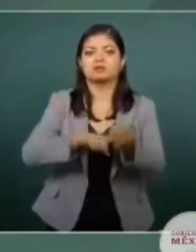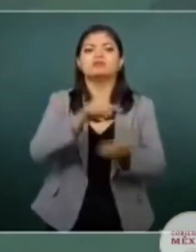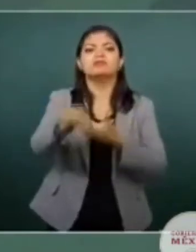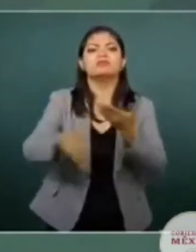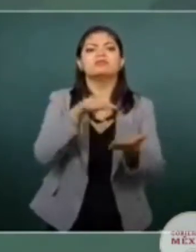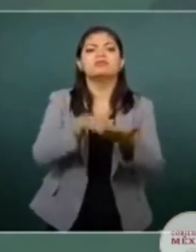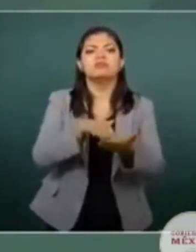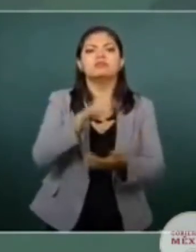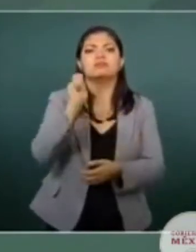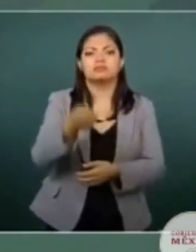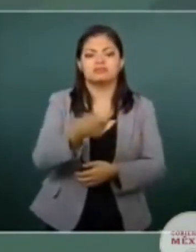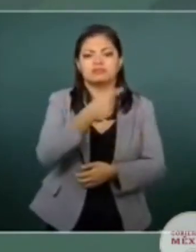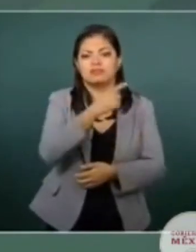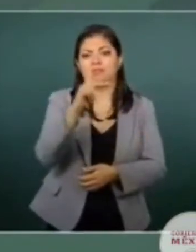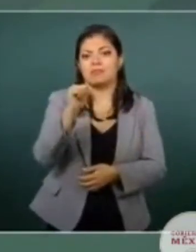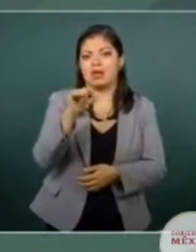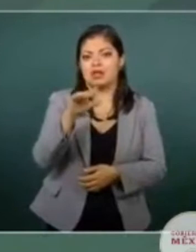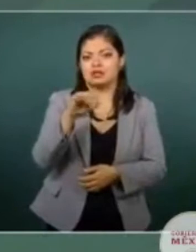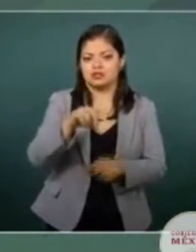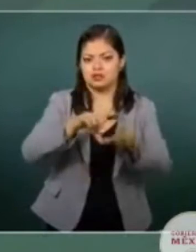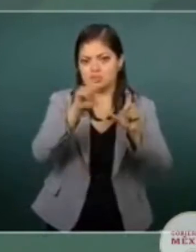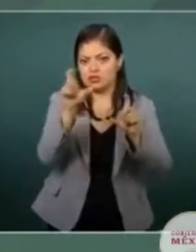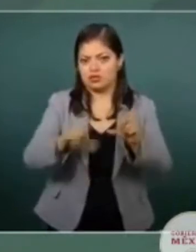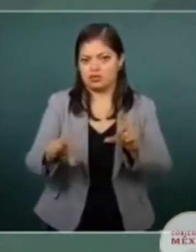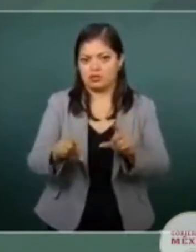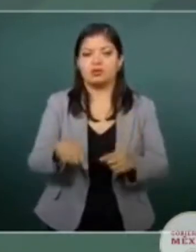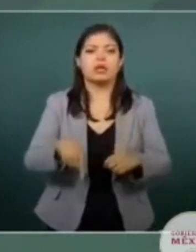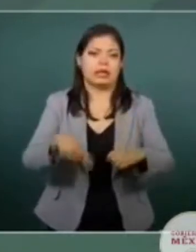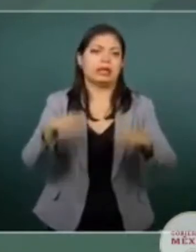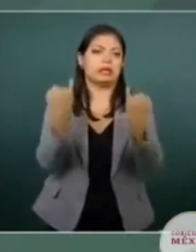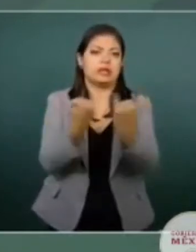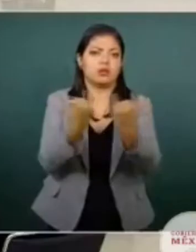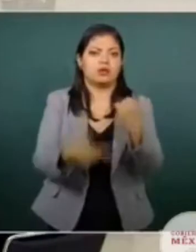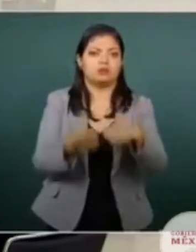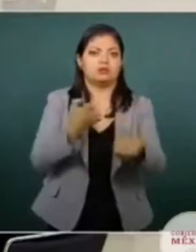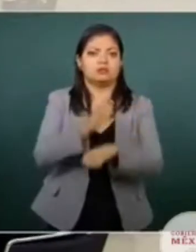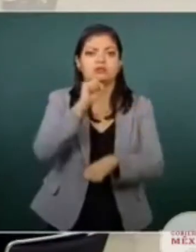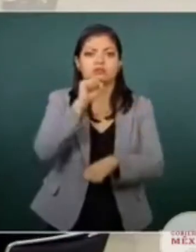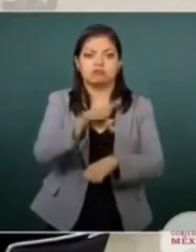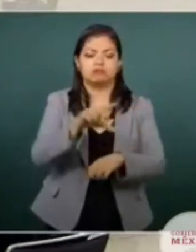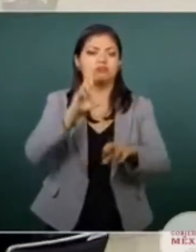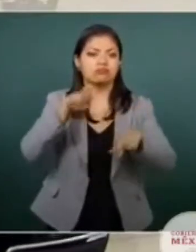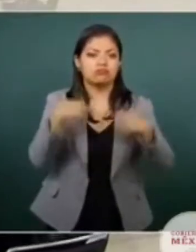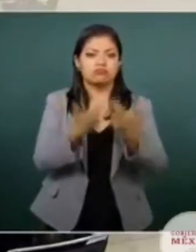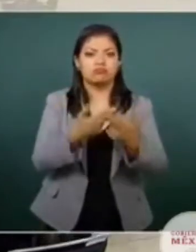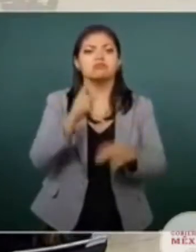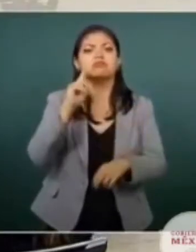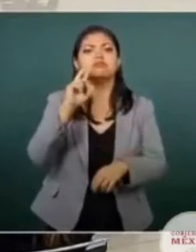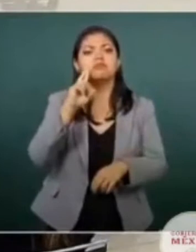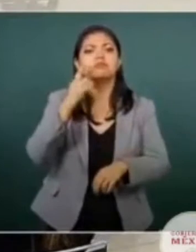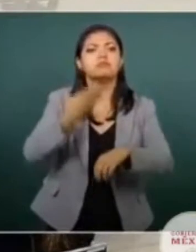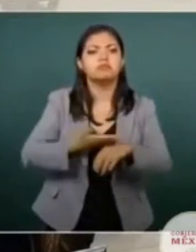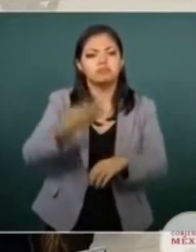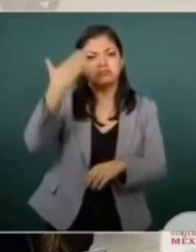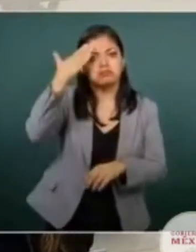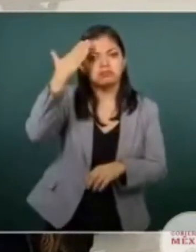se hace aquí en Jalisco y encabeza esa mesa de